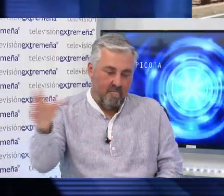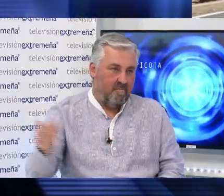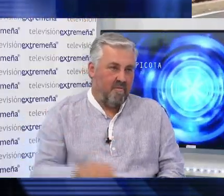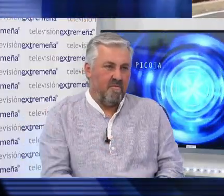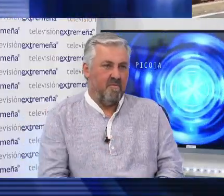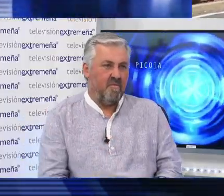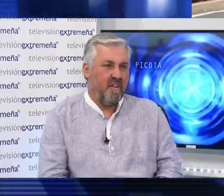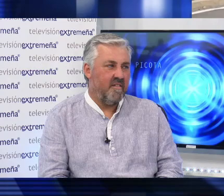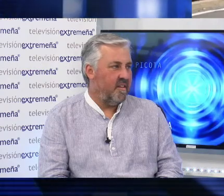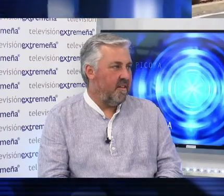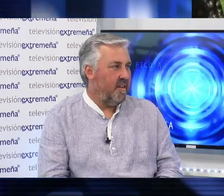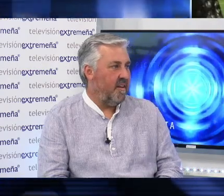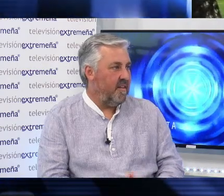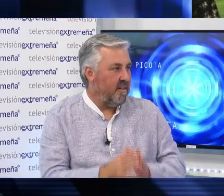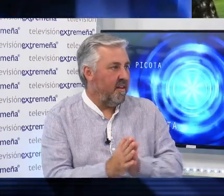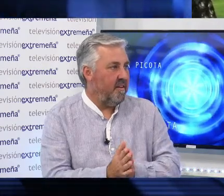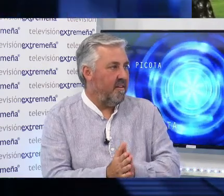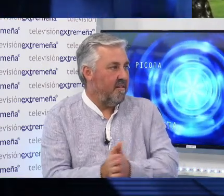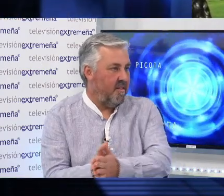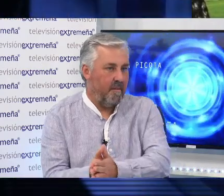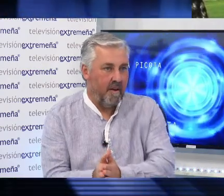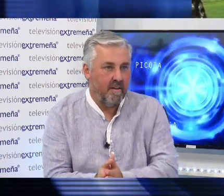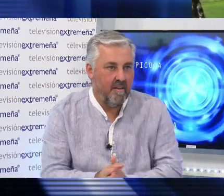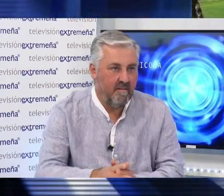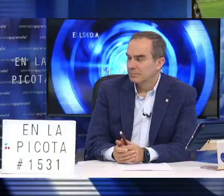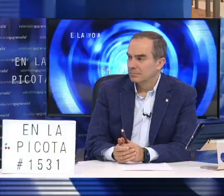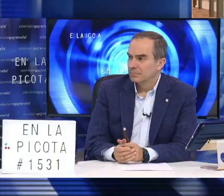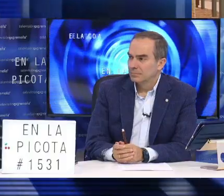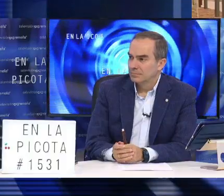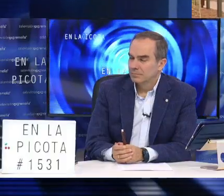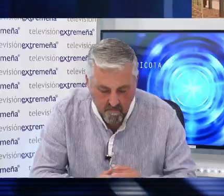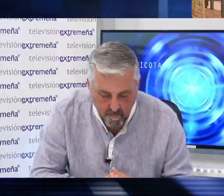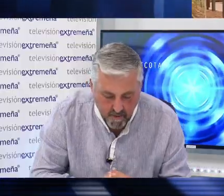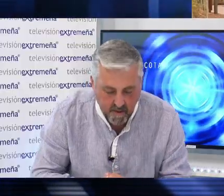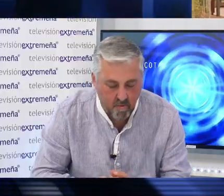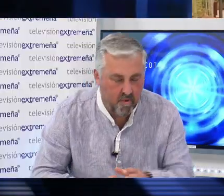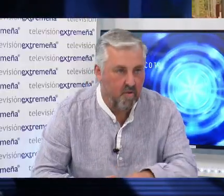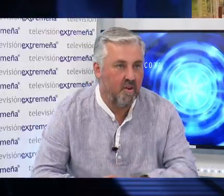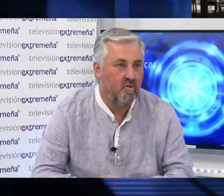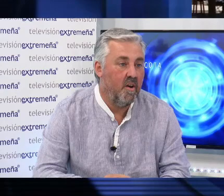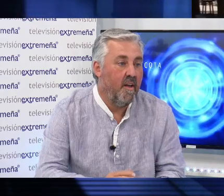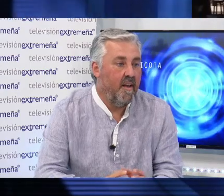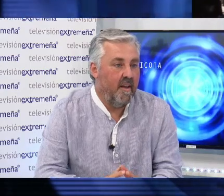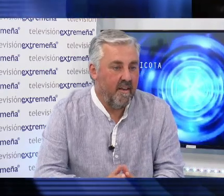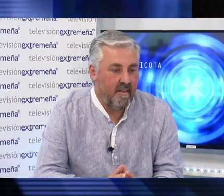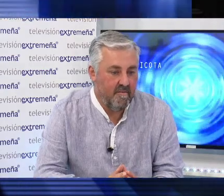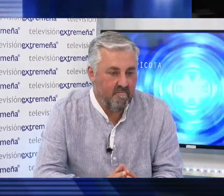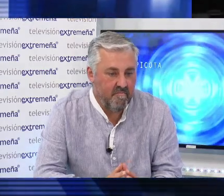Y, bueno, no sé si eran 70 y tantas cepas previstas o hechos.